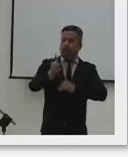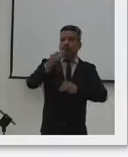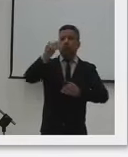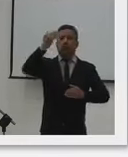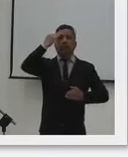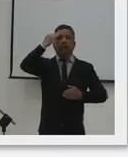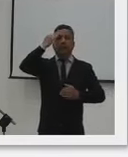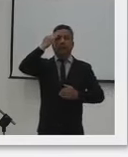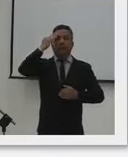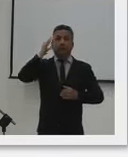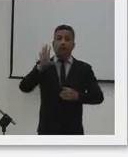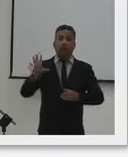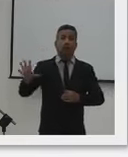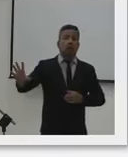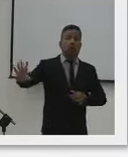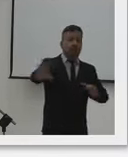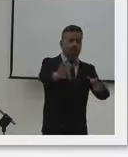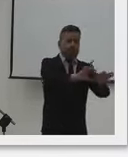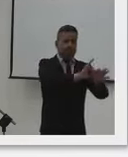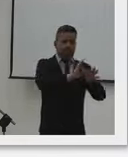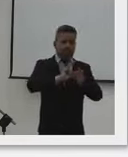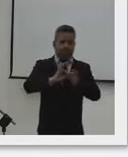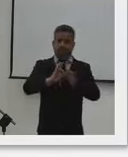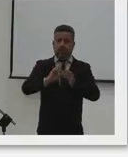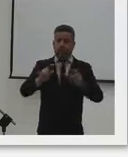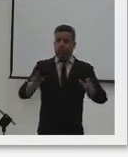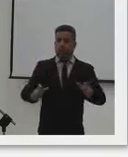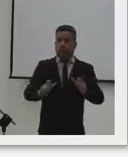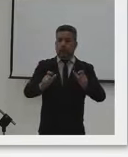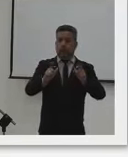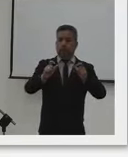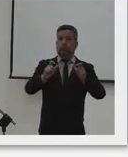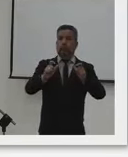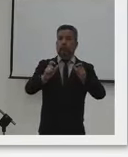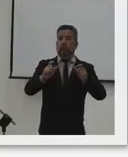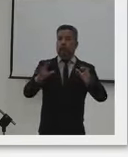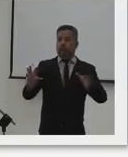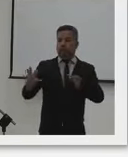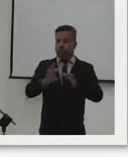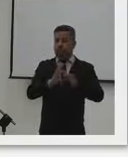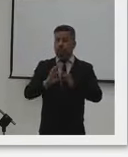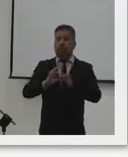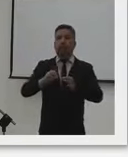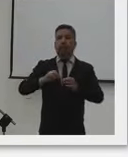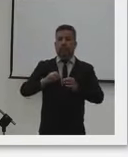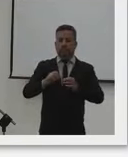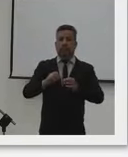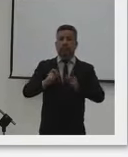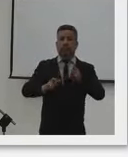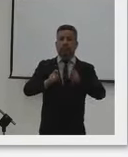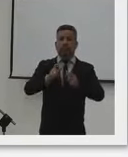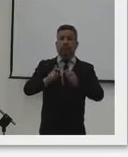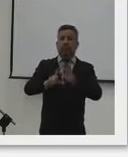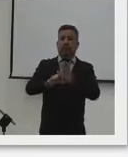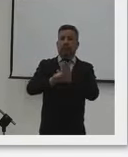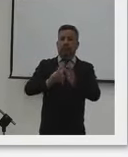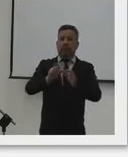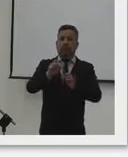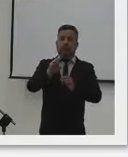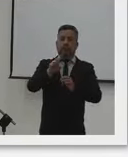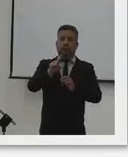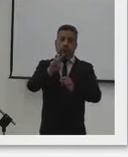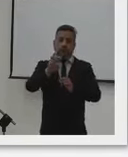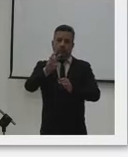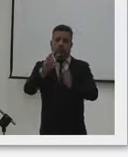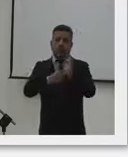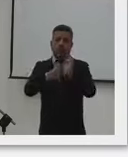y que yo sé que de la mano de todos ustedes, de la mano del Congreso de la República, tendremos la reforma a nuestra ley 181